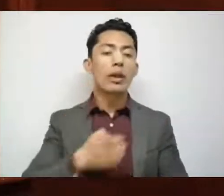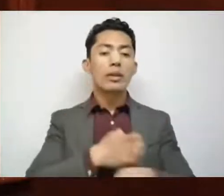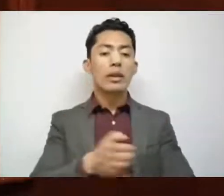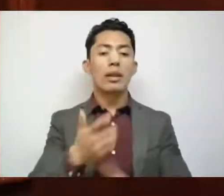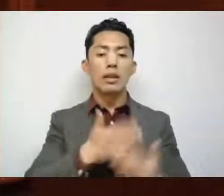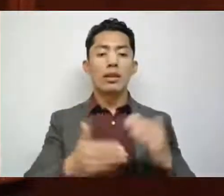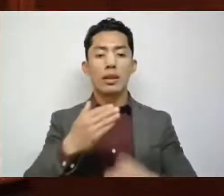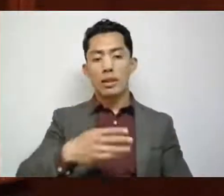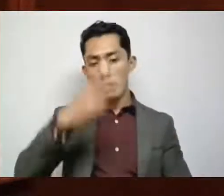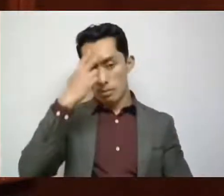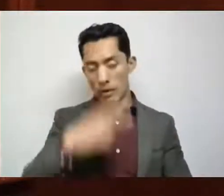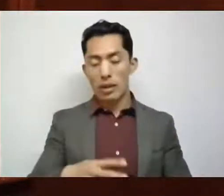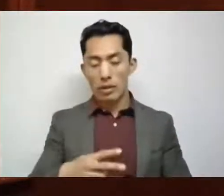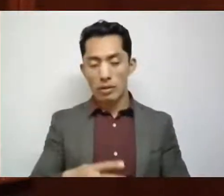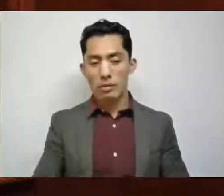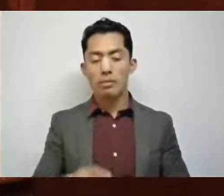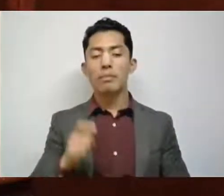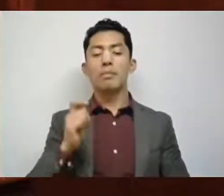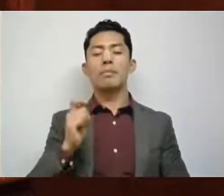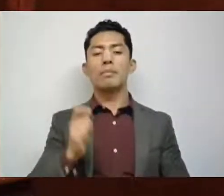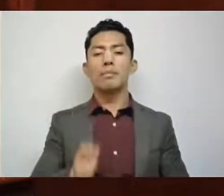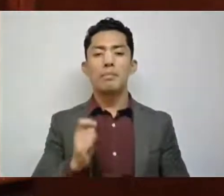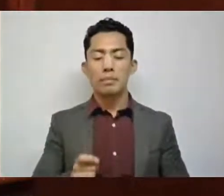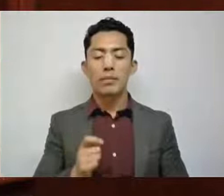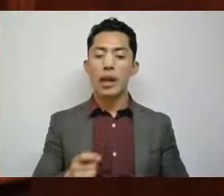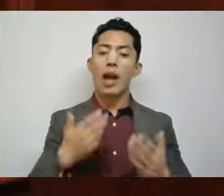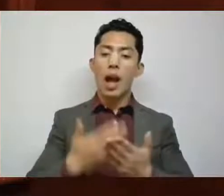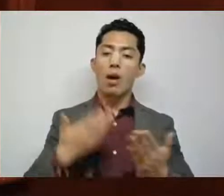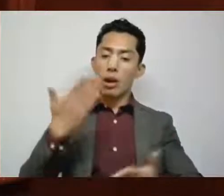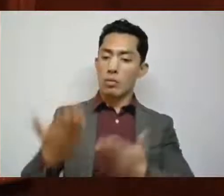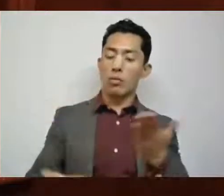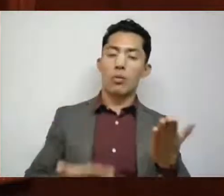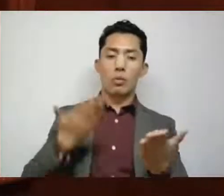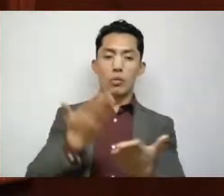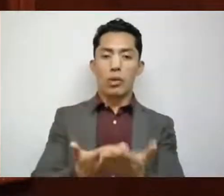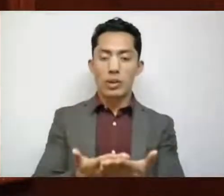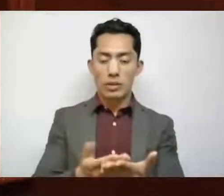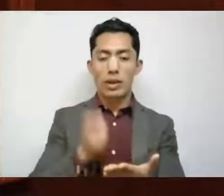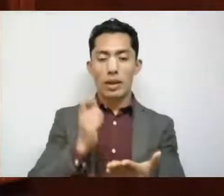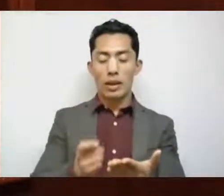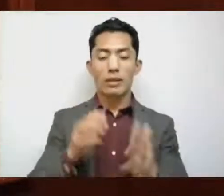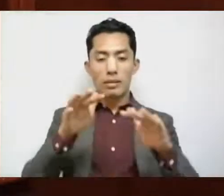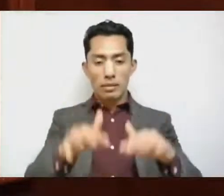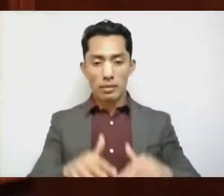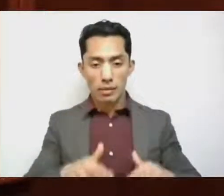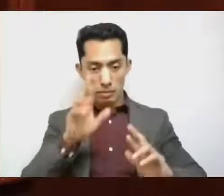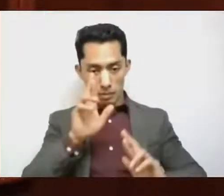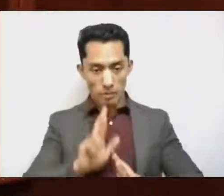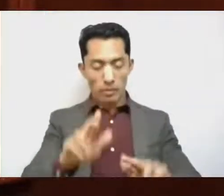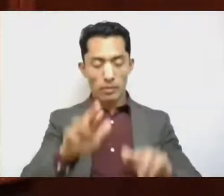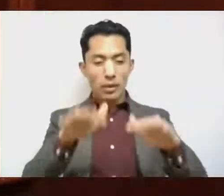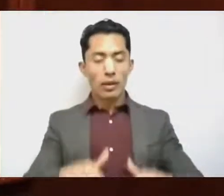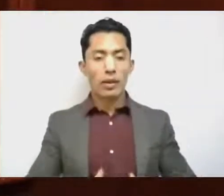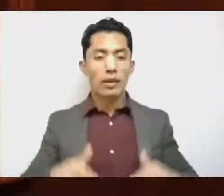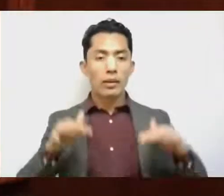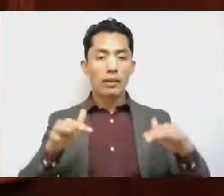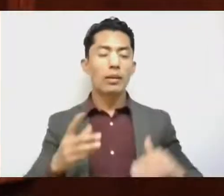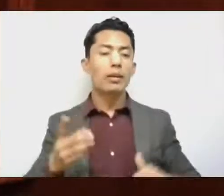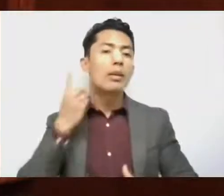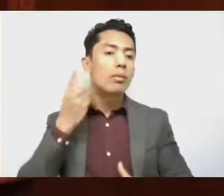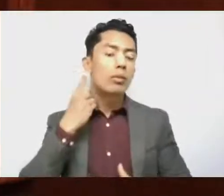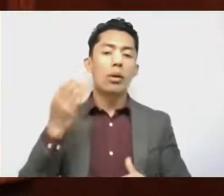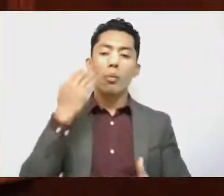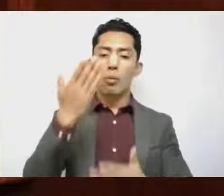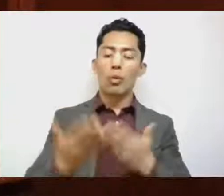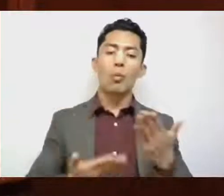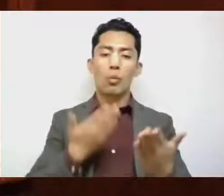Soberano de México, someto a consideración de esta honorable Asamblea, propuesta